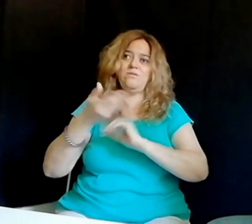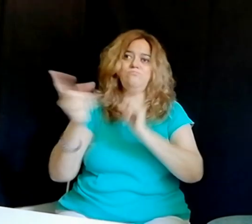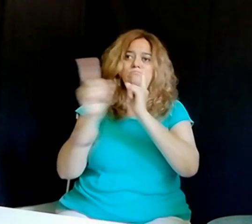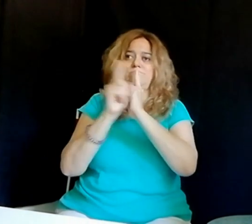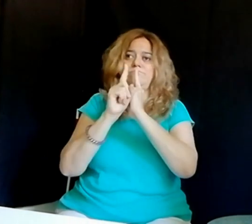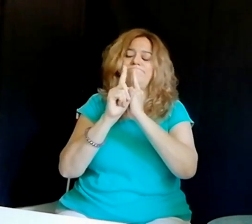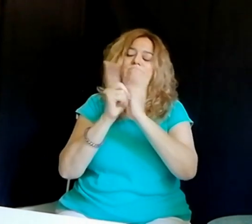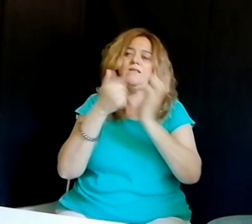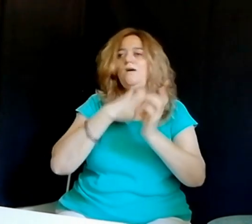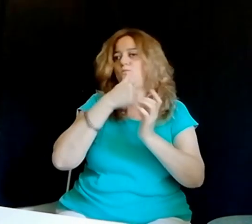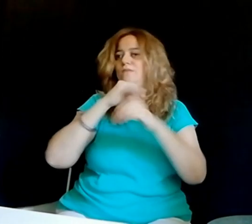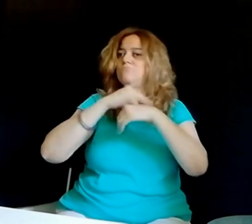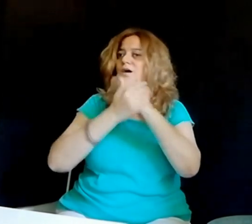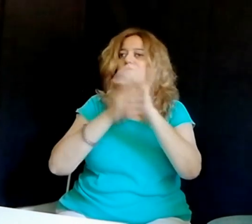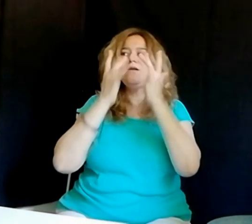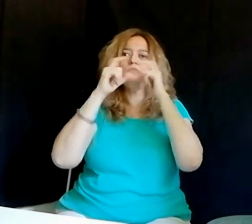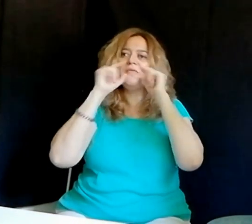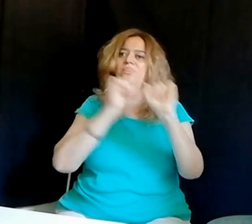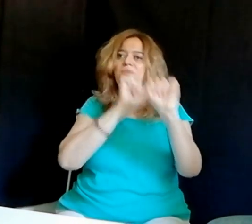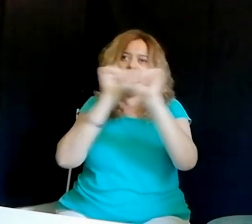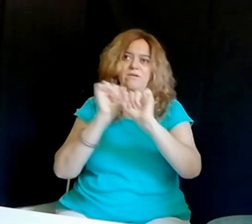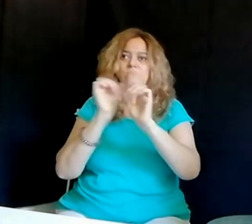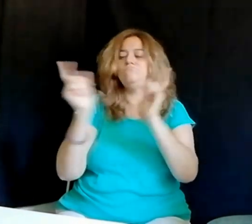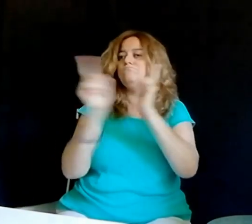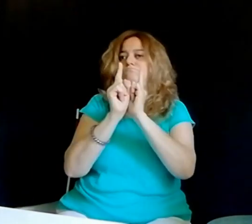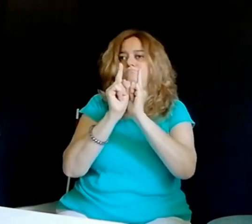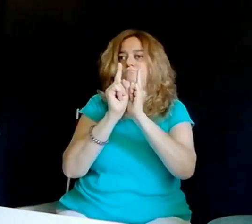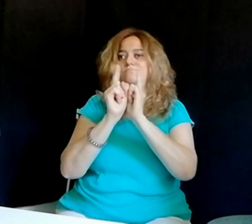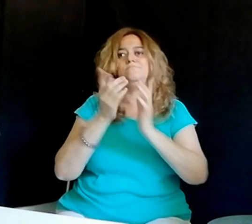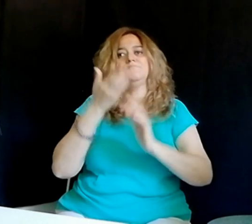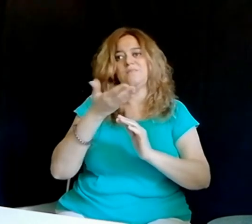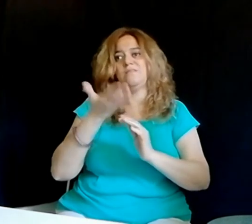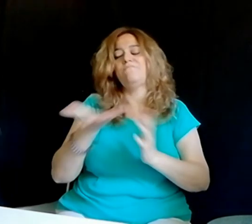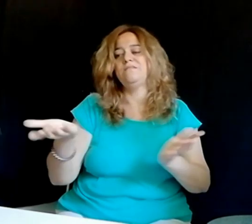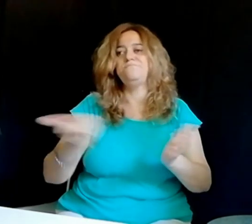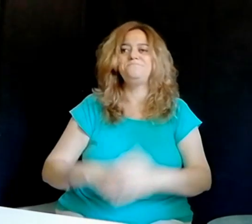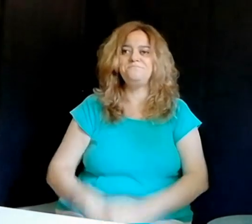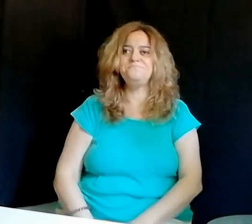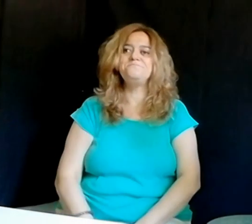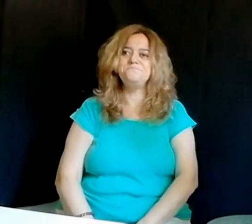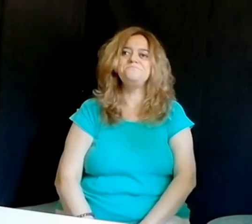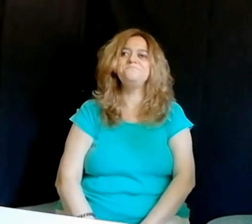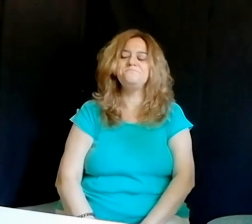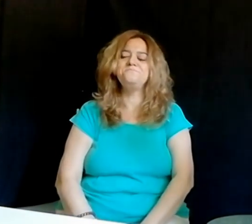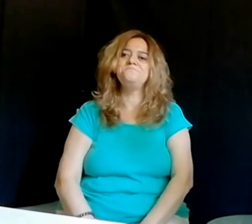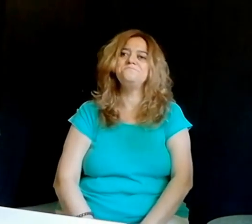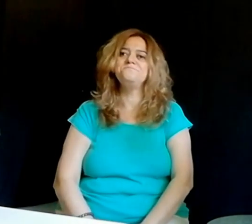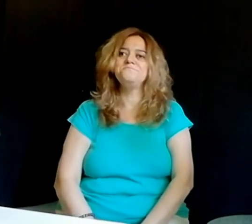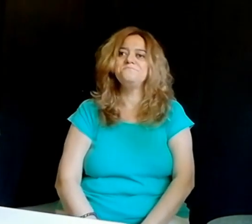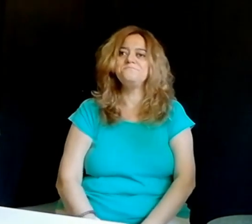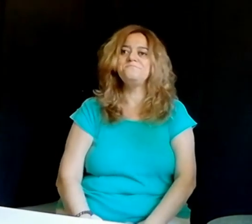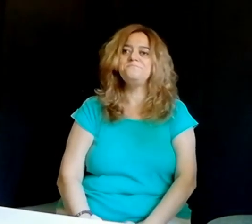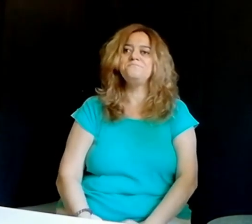comunicarnos en la mayoría de los casos, necesitamos eso, estar cerca de nuestros familiares, de los profesionales y demás. Entonces,